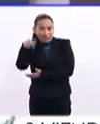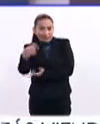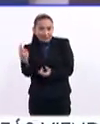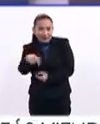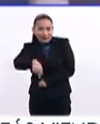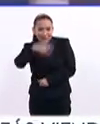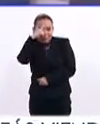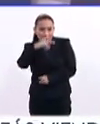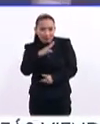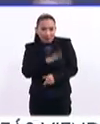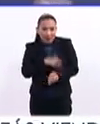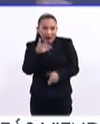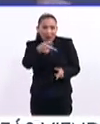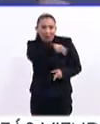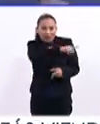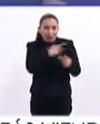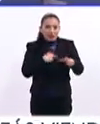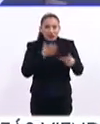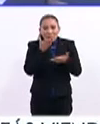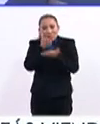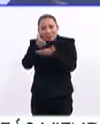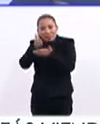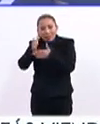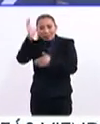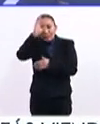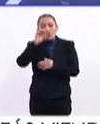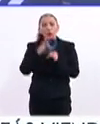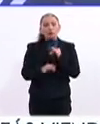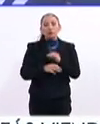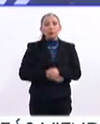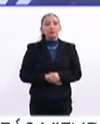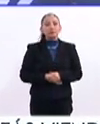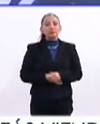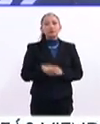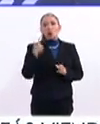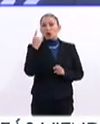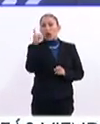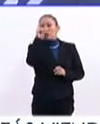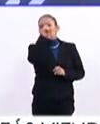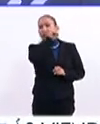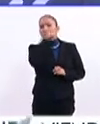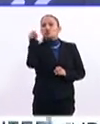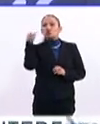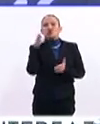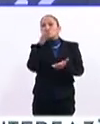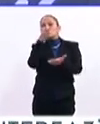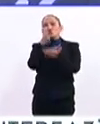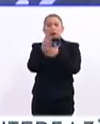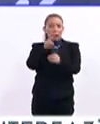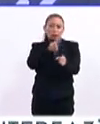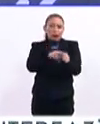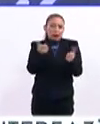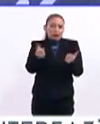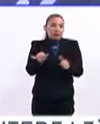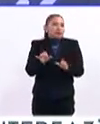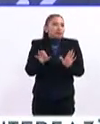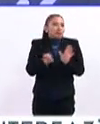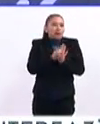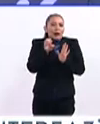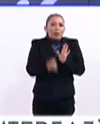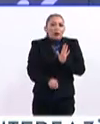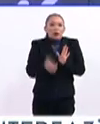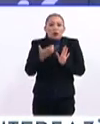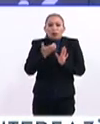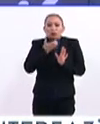necesitamos en México bastantes personas que se dediquen a ciencias. Y finalmente, Isabel, una dificultad que hayas tenido, natural, no sé, a lo mejor